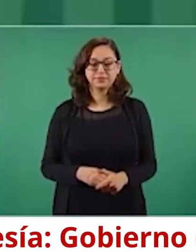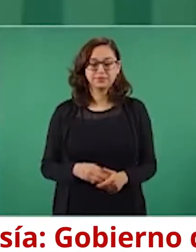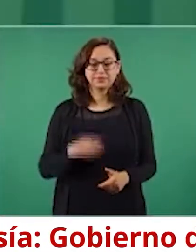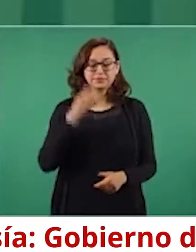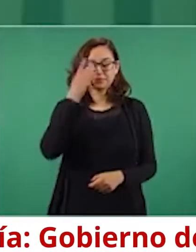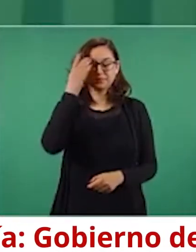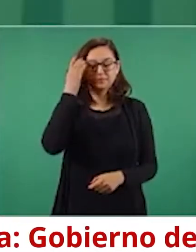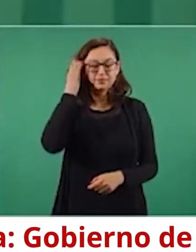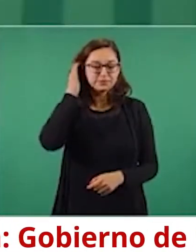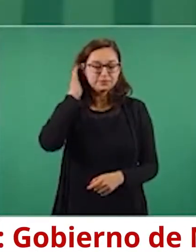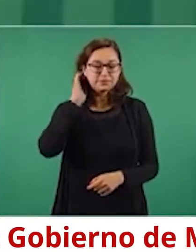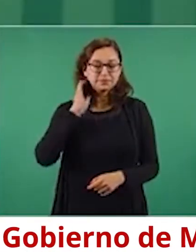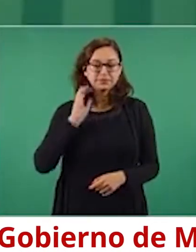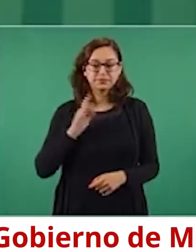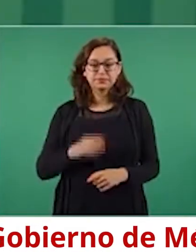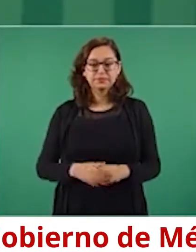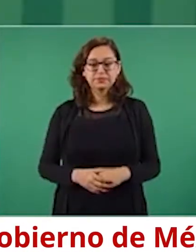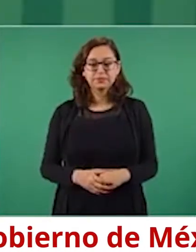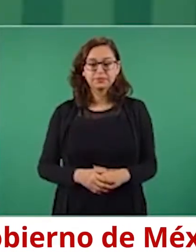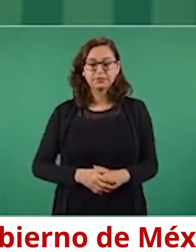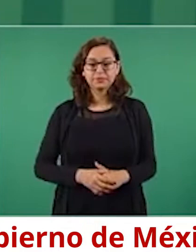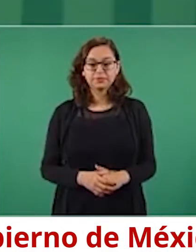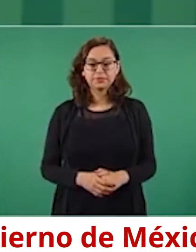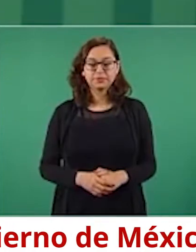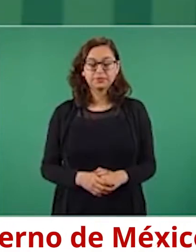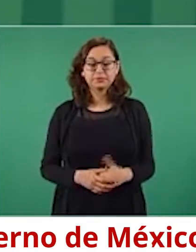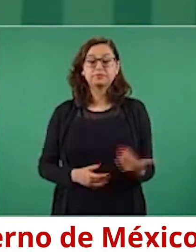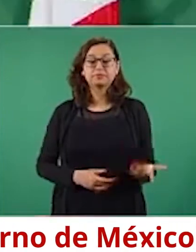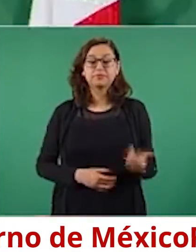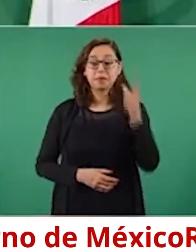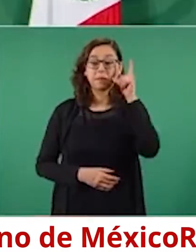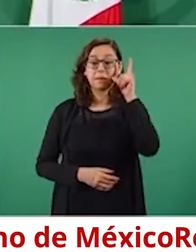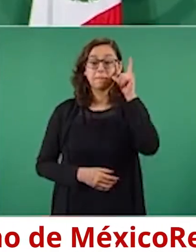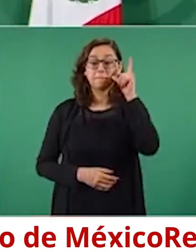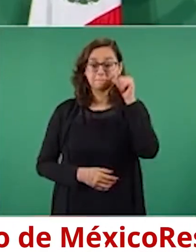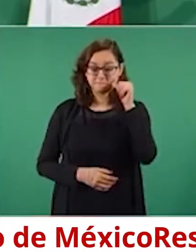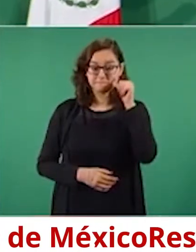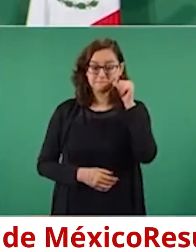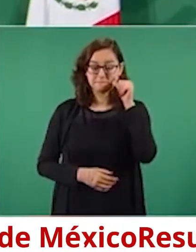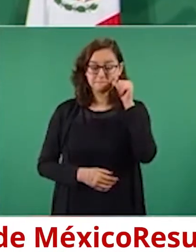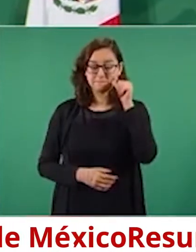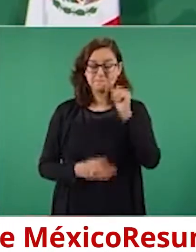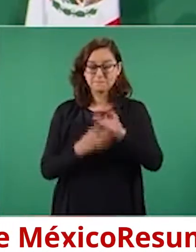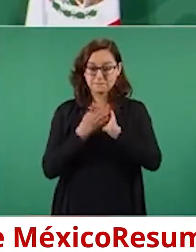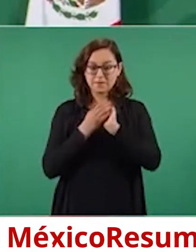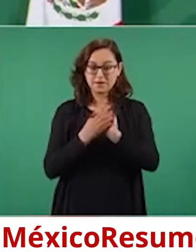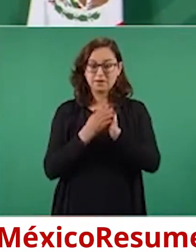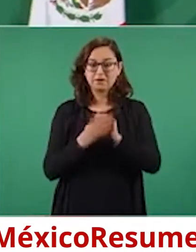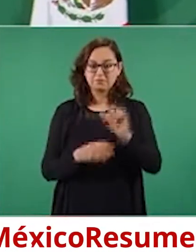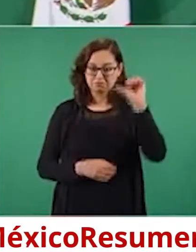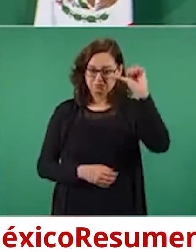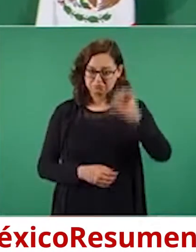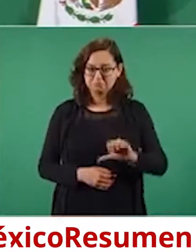Es para mañana, ya todavía hay tiempo